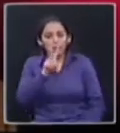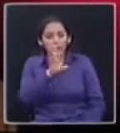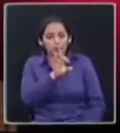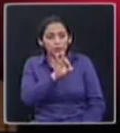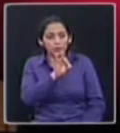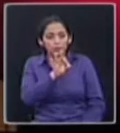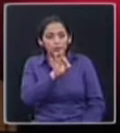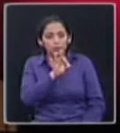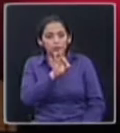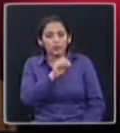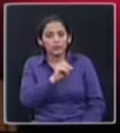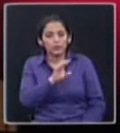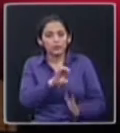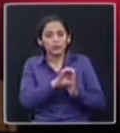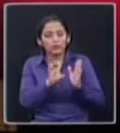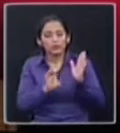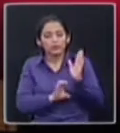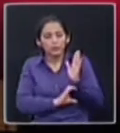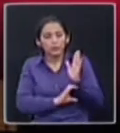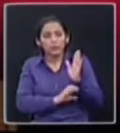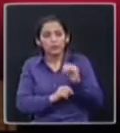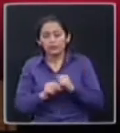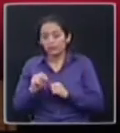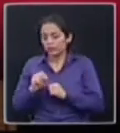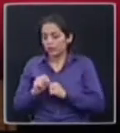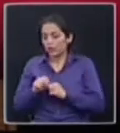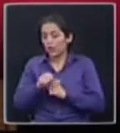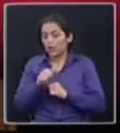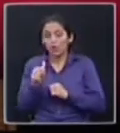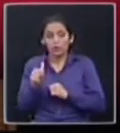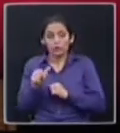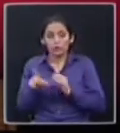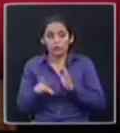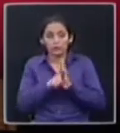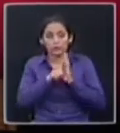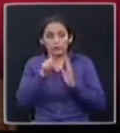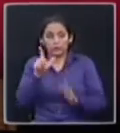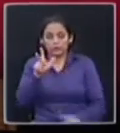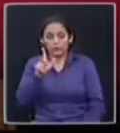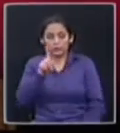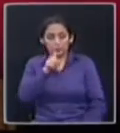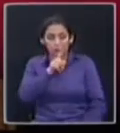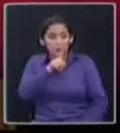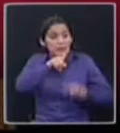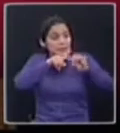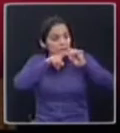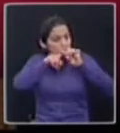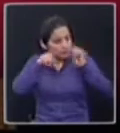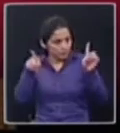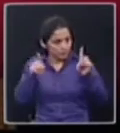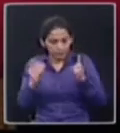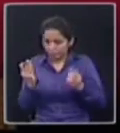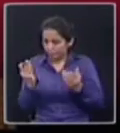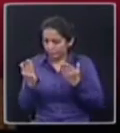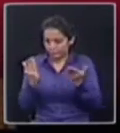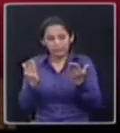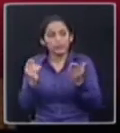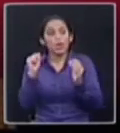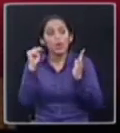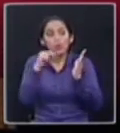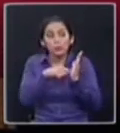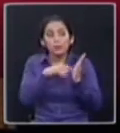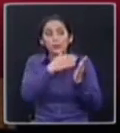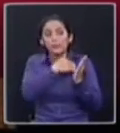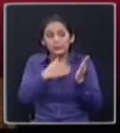Constitución versus el artículo 131. Son dos artículos completamente diferentes. El 1 aplica para presidente y